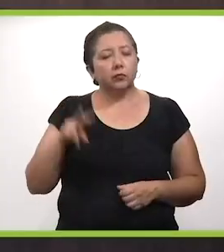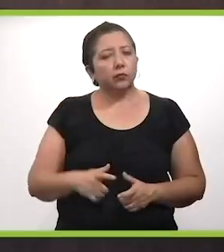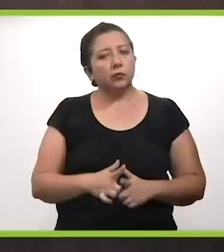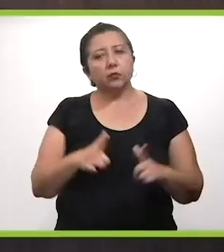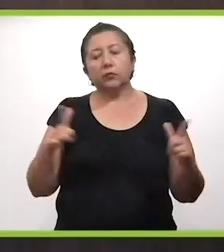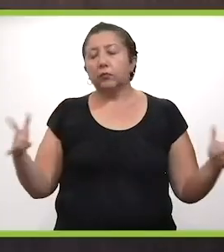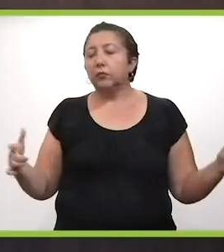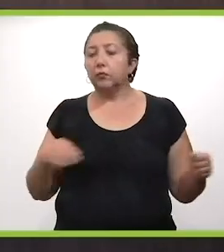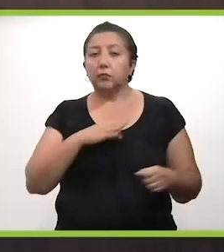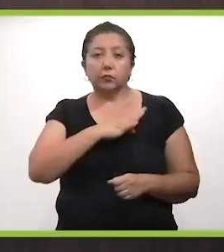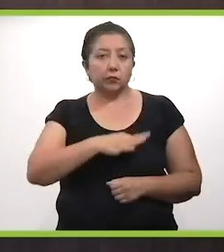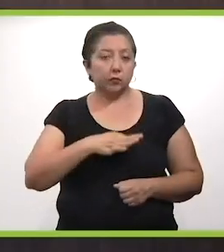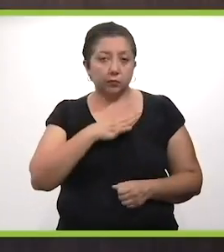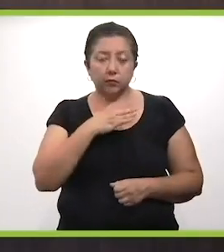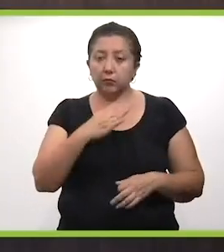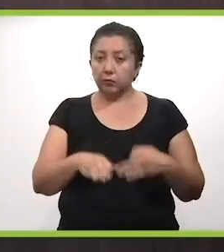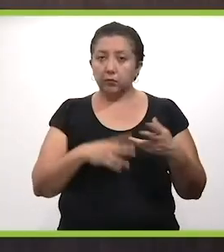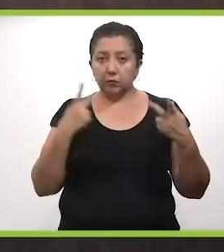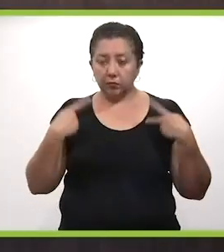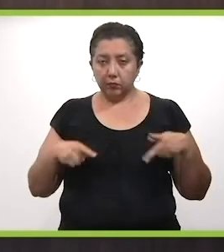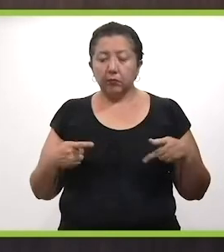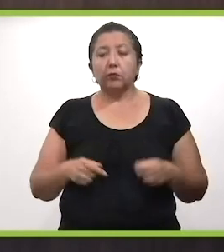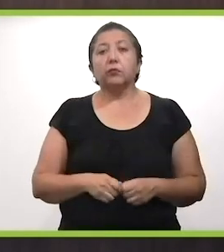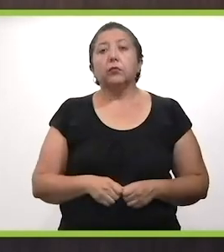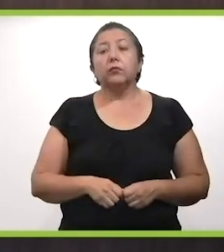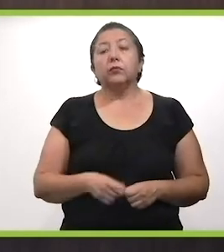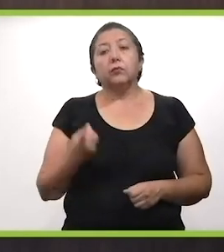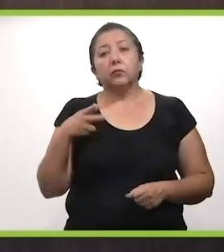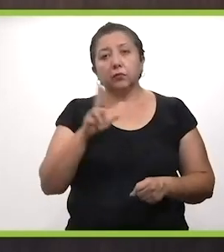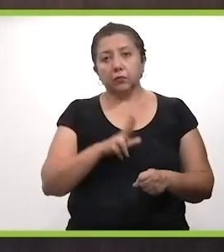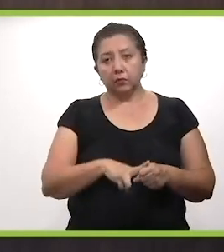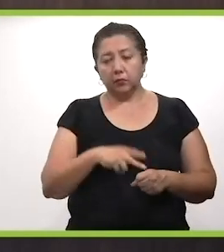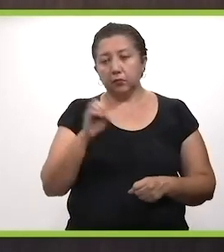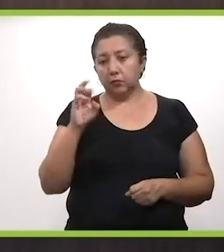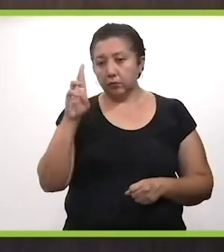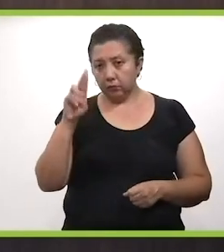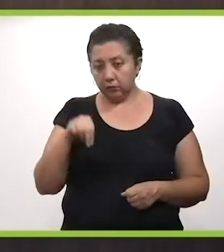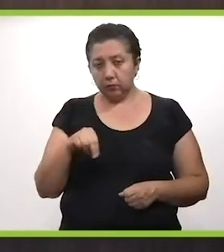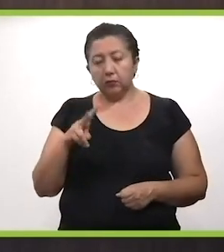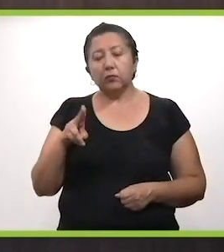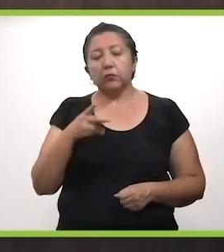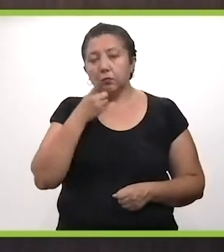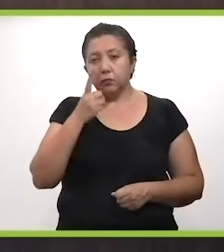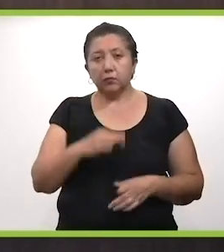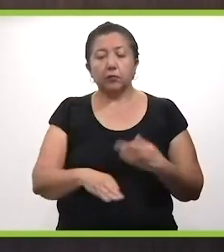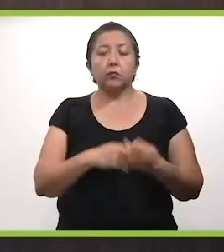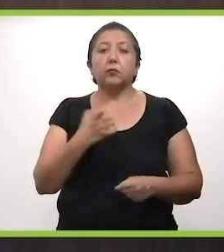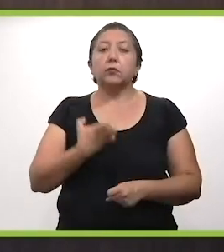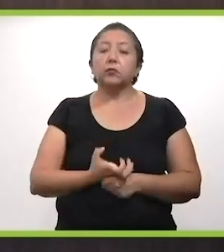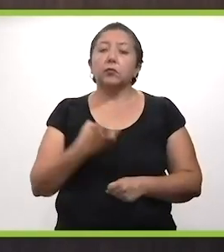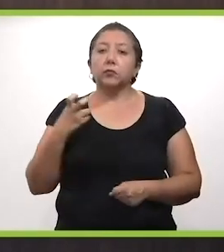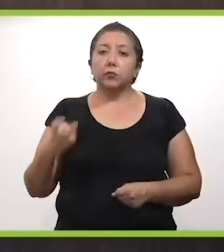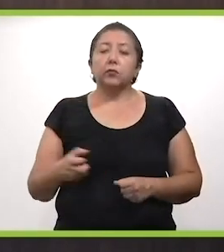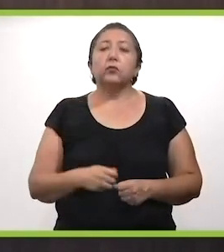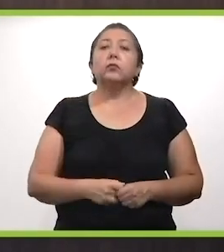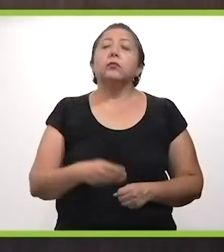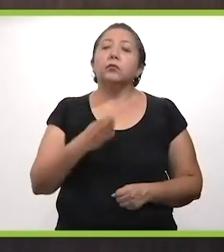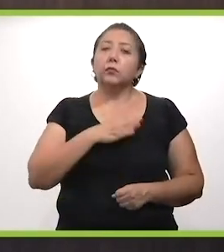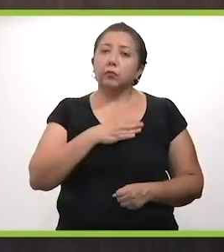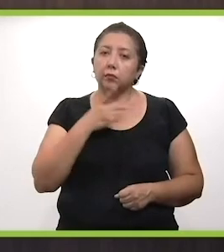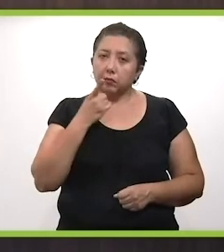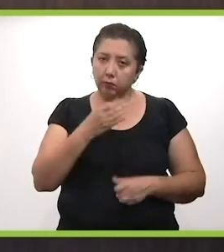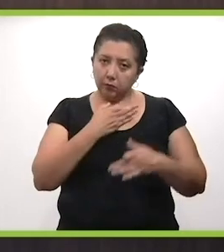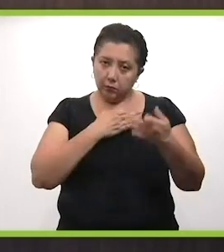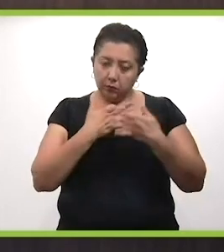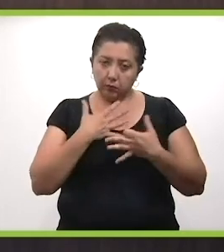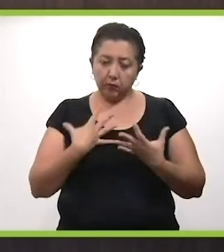Y bueno, la verdad es que una gran noticia, una felicitación a todo el personal sanitario del Hospital Orán y por supuesto a de todo el estado. Pero esta